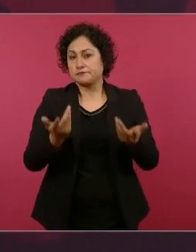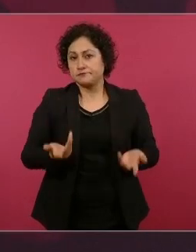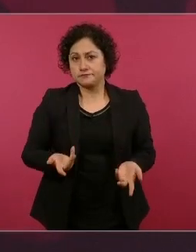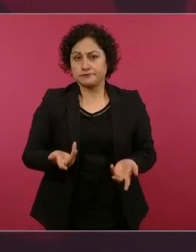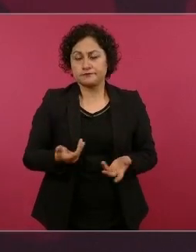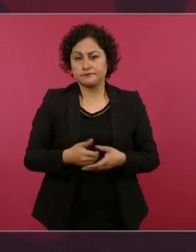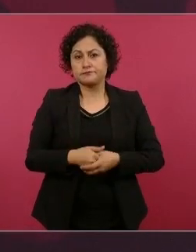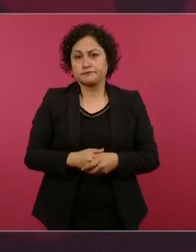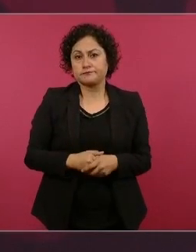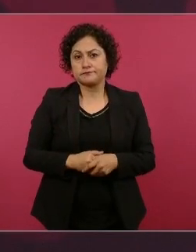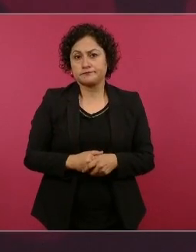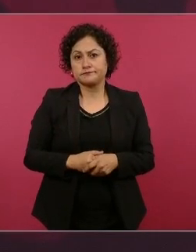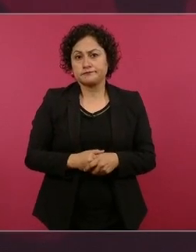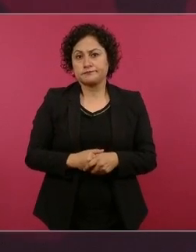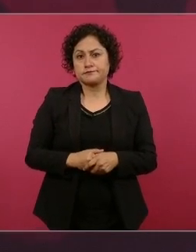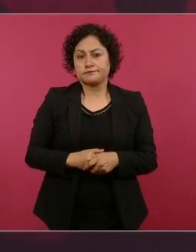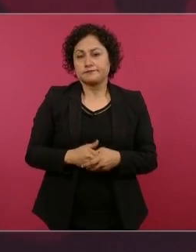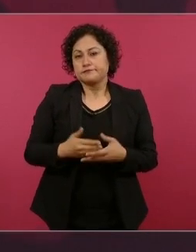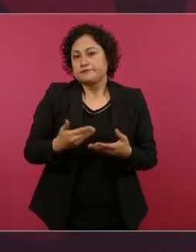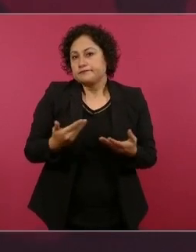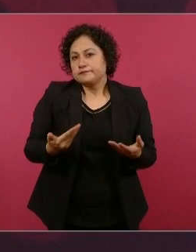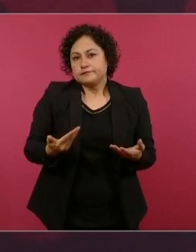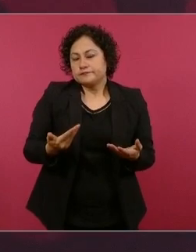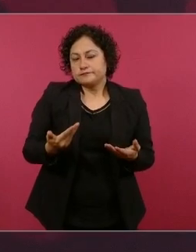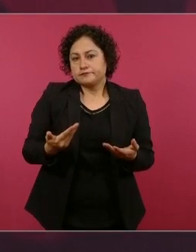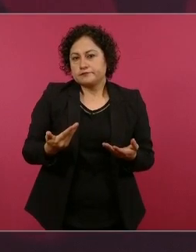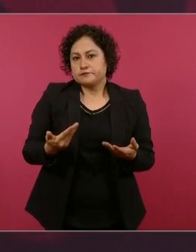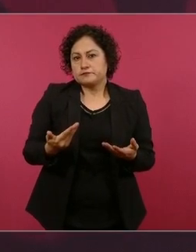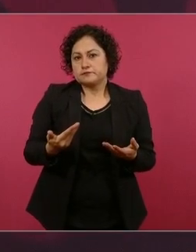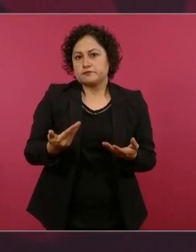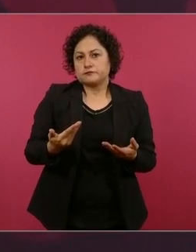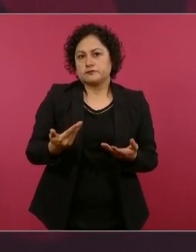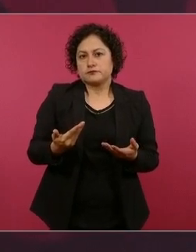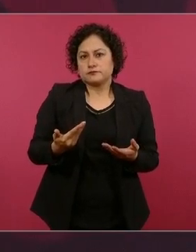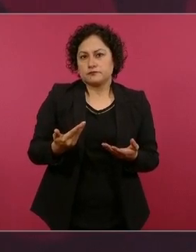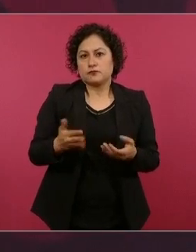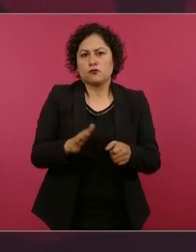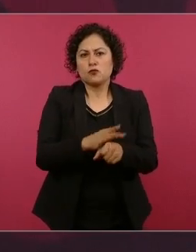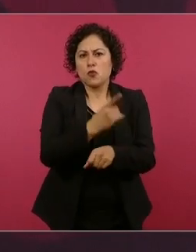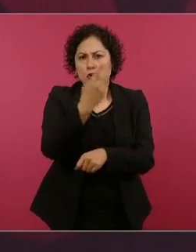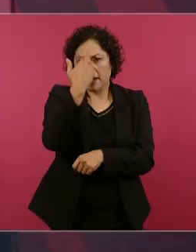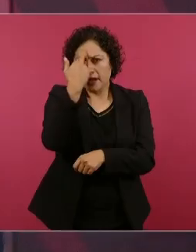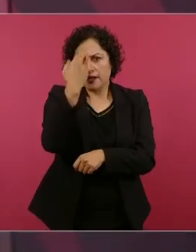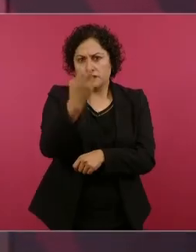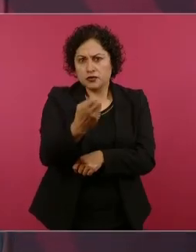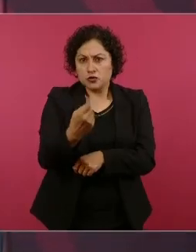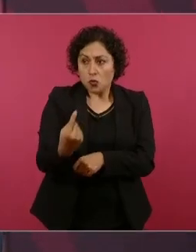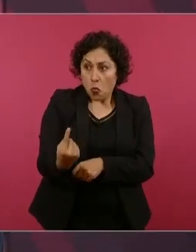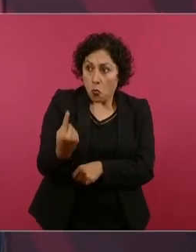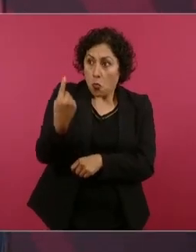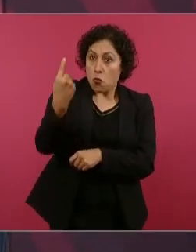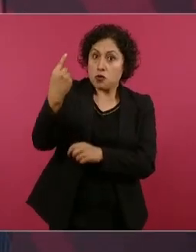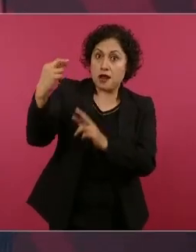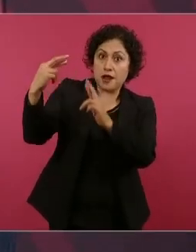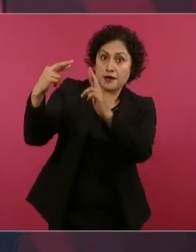Es nada más que no predomine una sola religión,